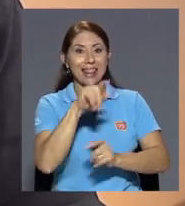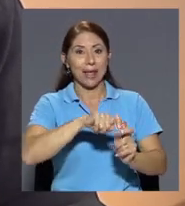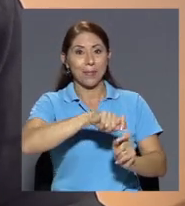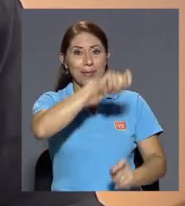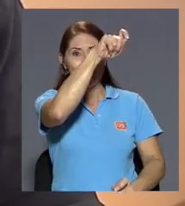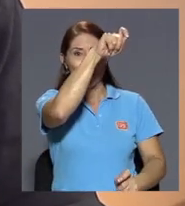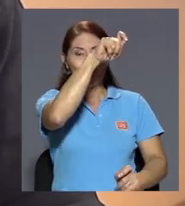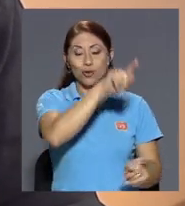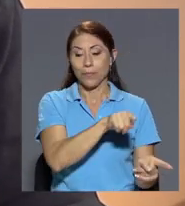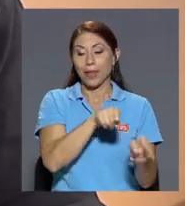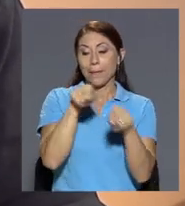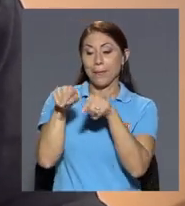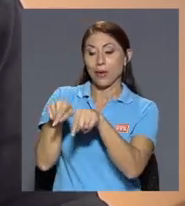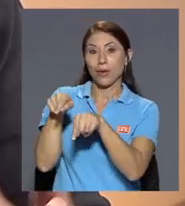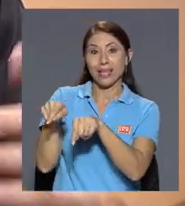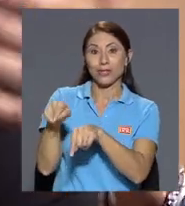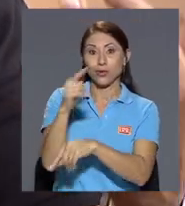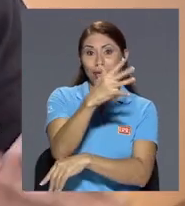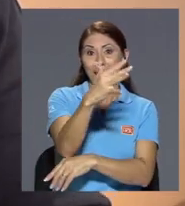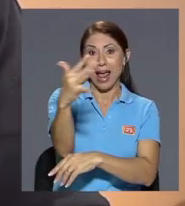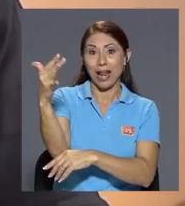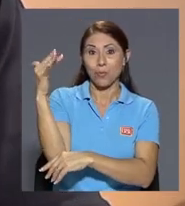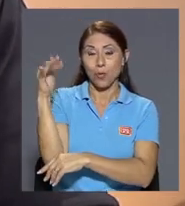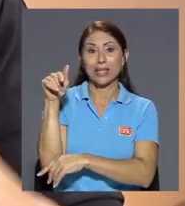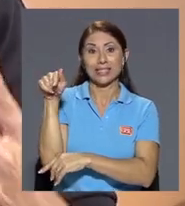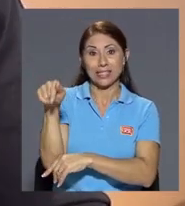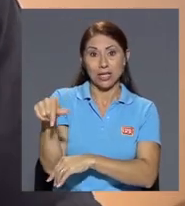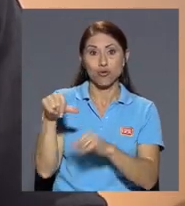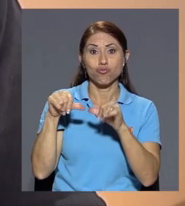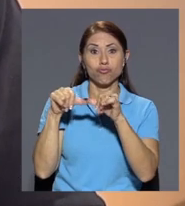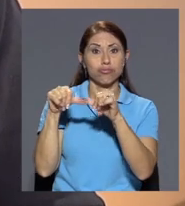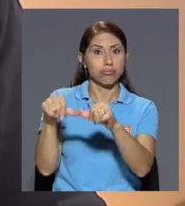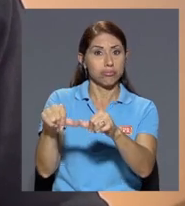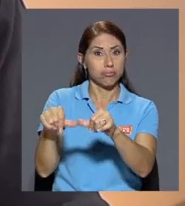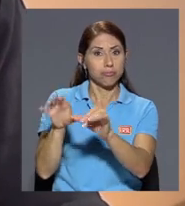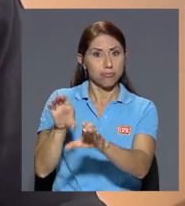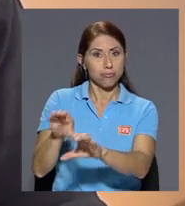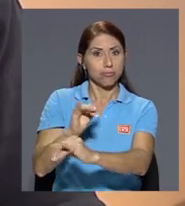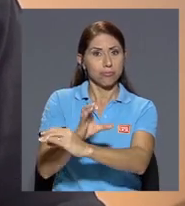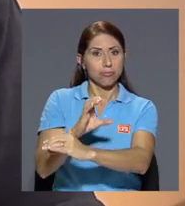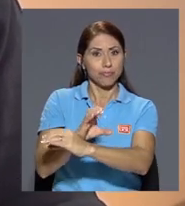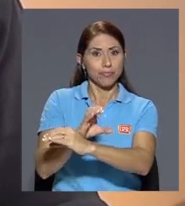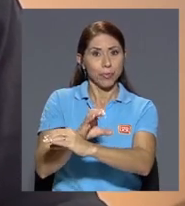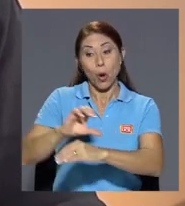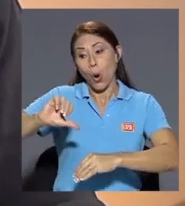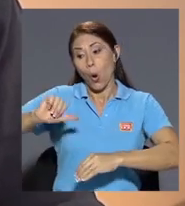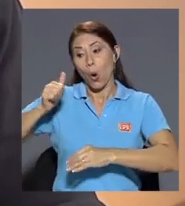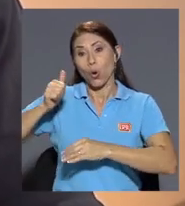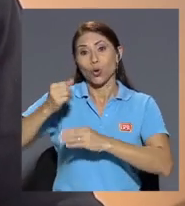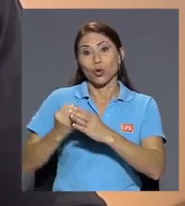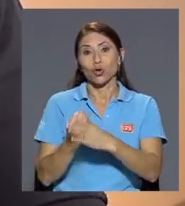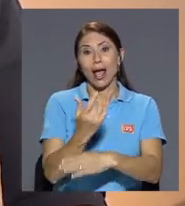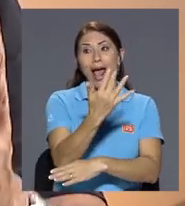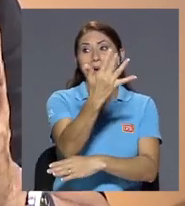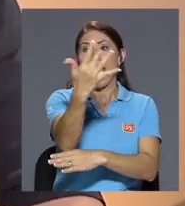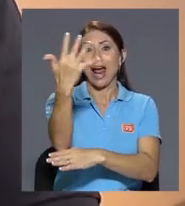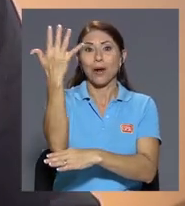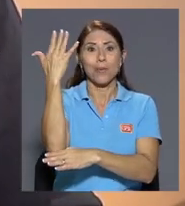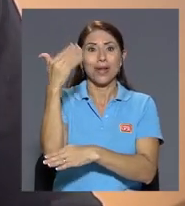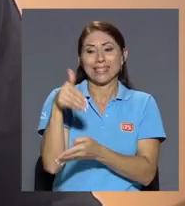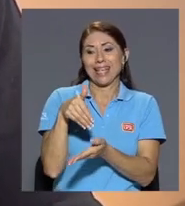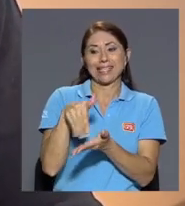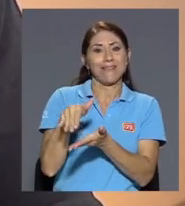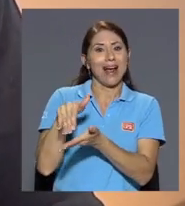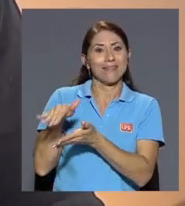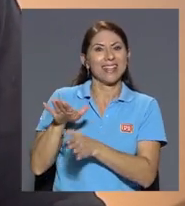resulta que esos árboles se van a mantener se van a conservar y digamos los que se van a retirar son la orilla de la India y otros arbolitos